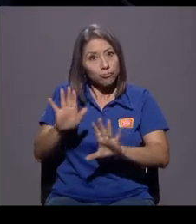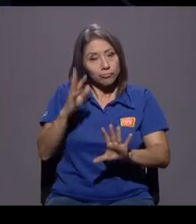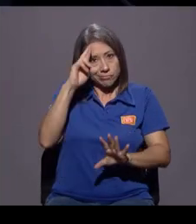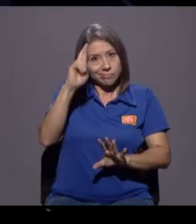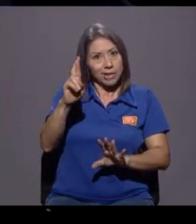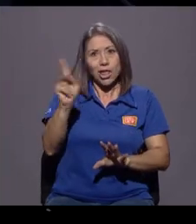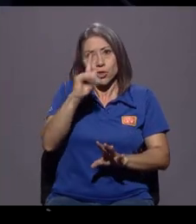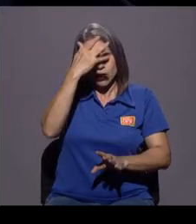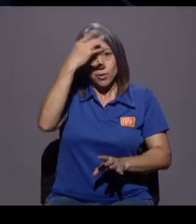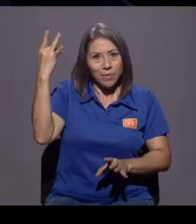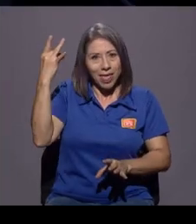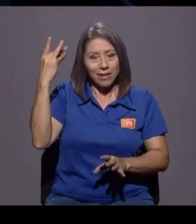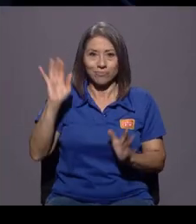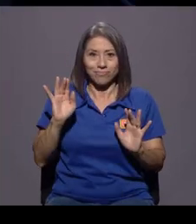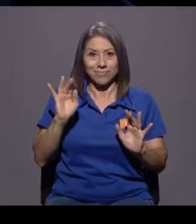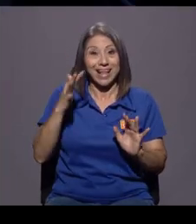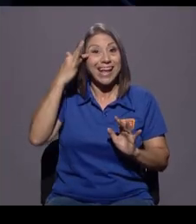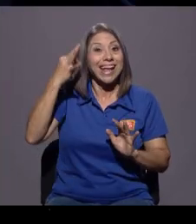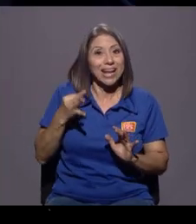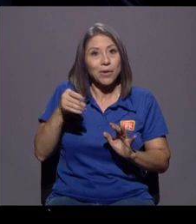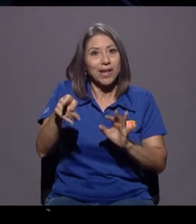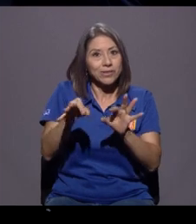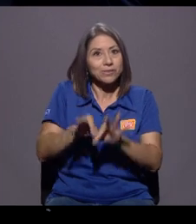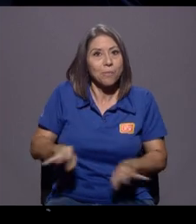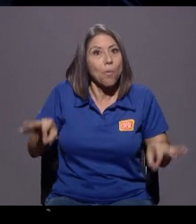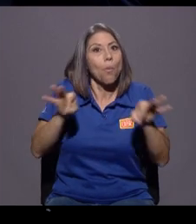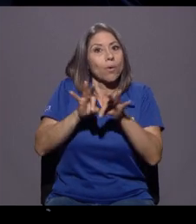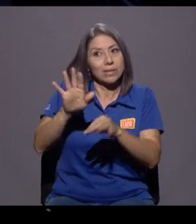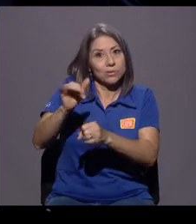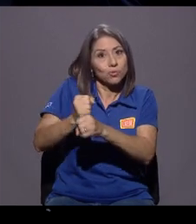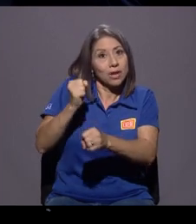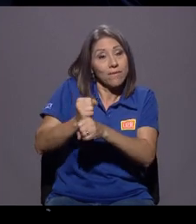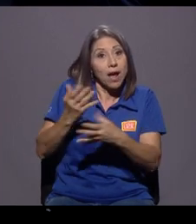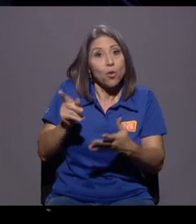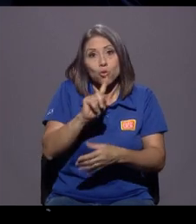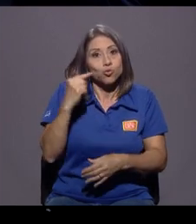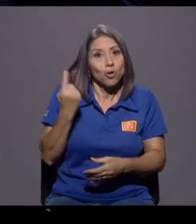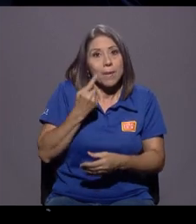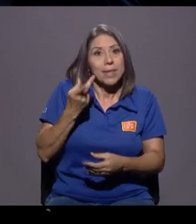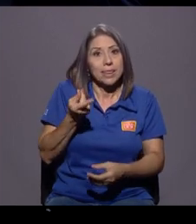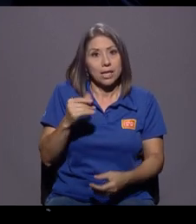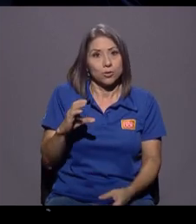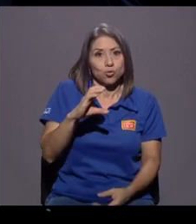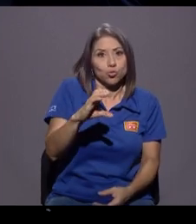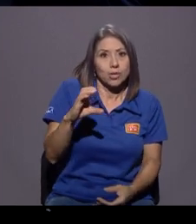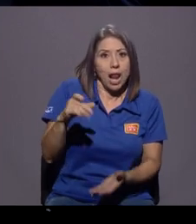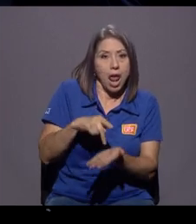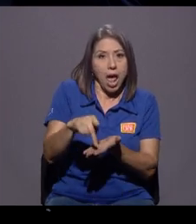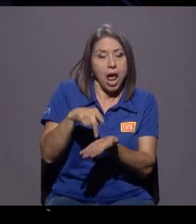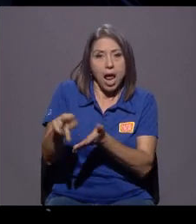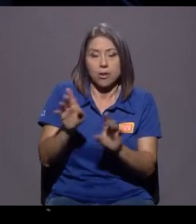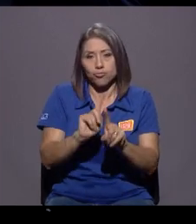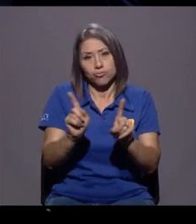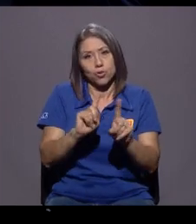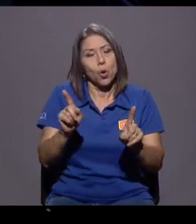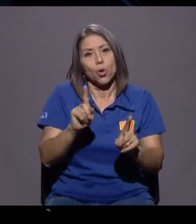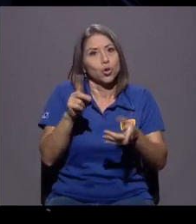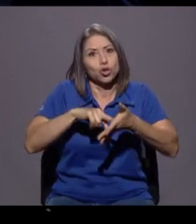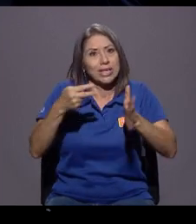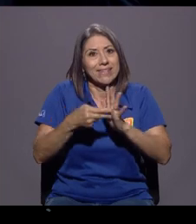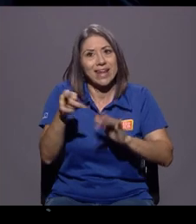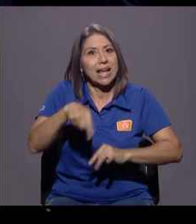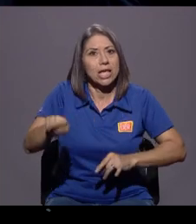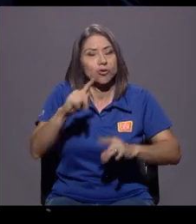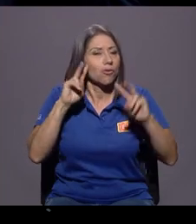importa. No, de verdad, creo que les importa que el trabajo que hacen va más allá de su sueldo, su salario. Entiendo, entiendo. Y entonces no diría que les dejó de importar.